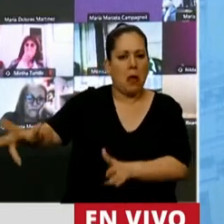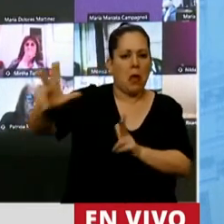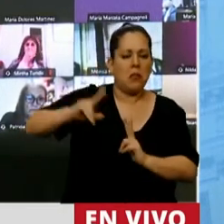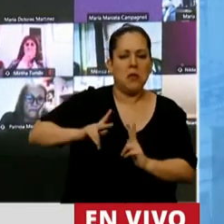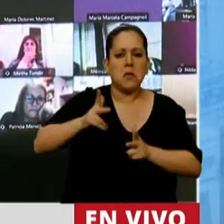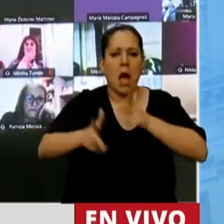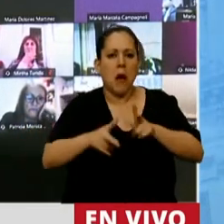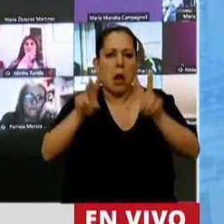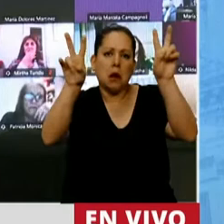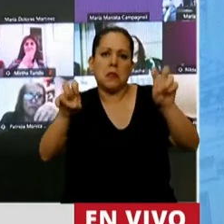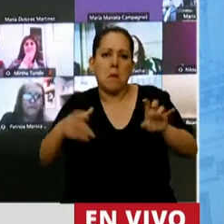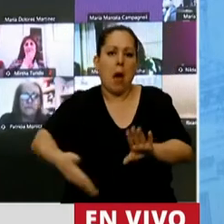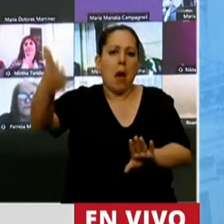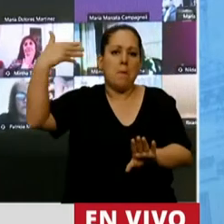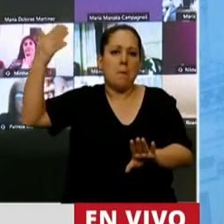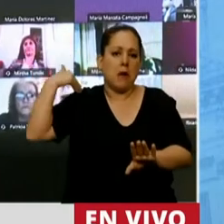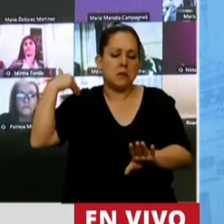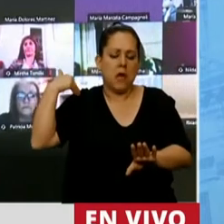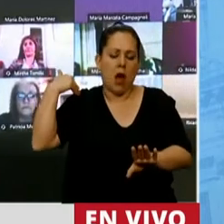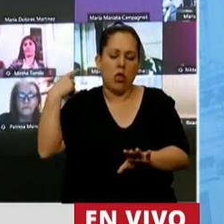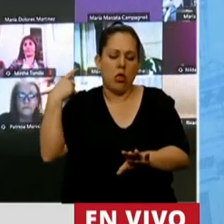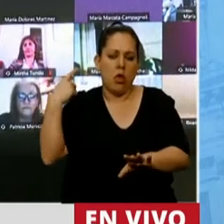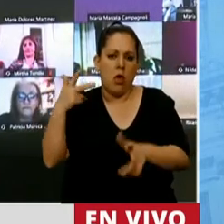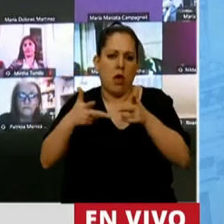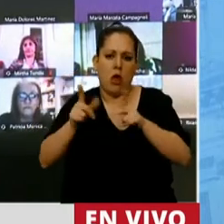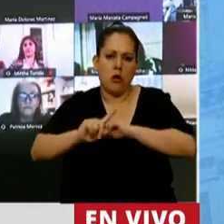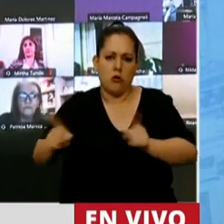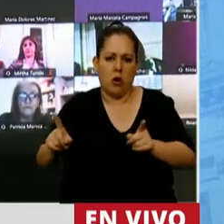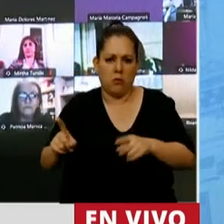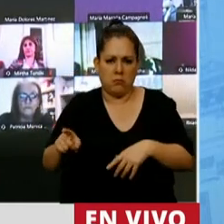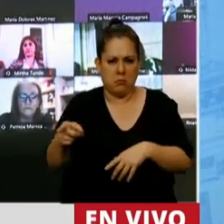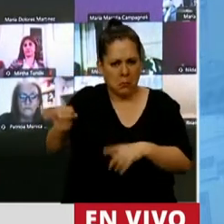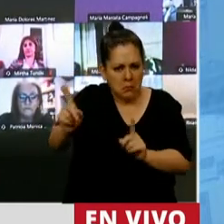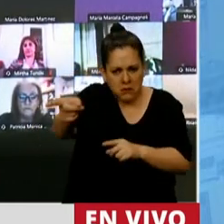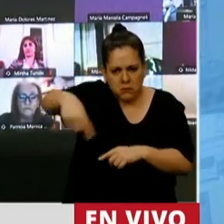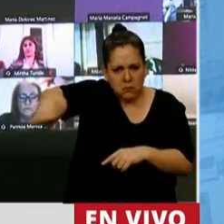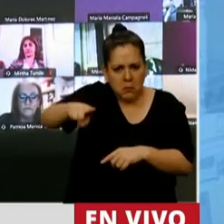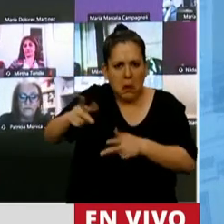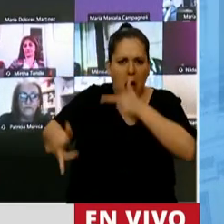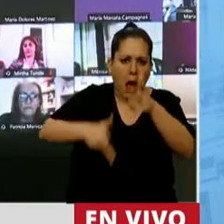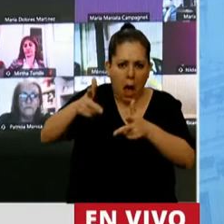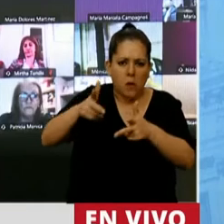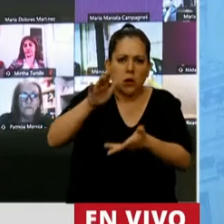del pasado. Y cada dos minutos nombran a la